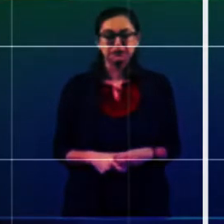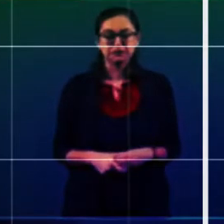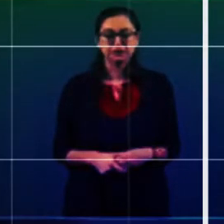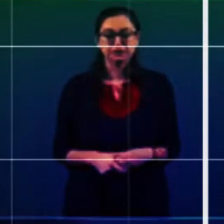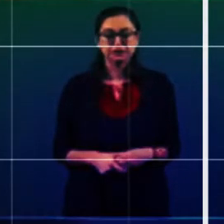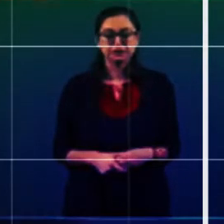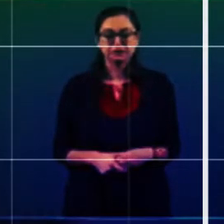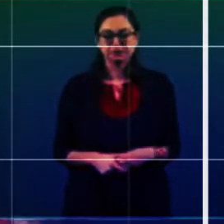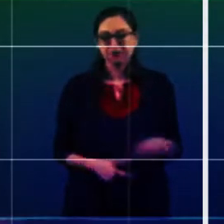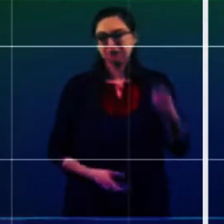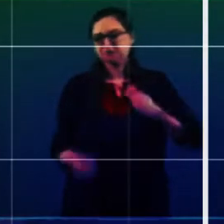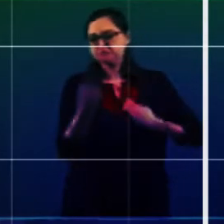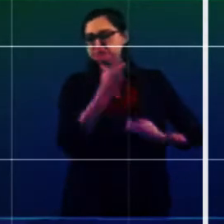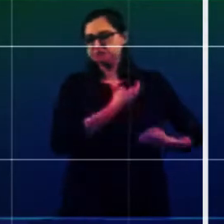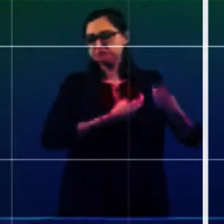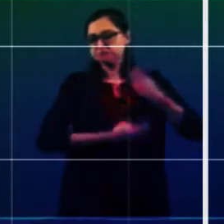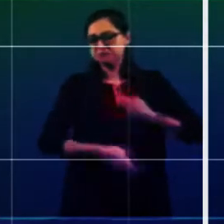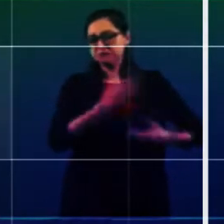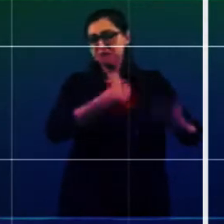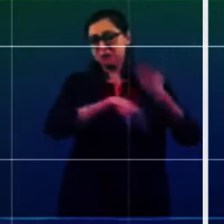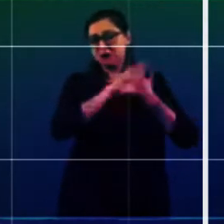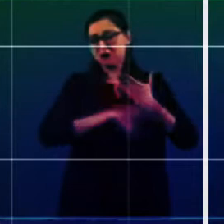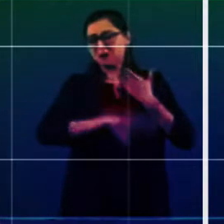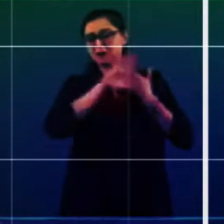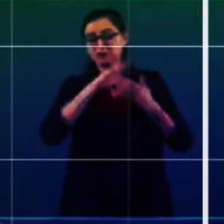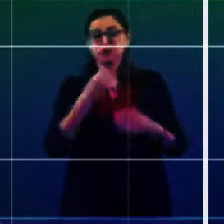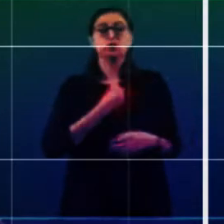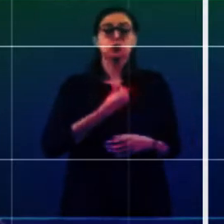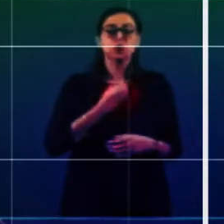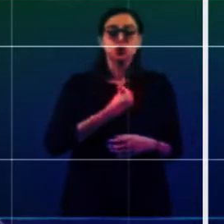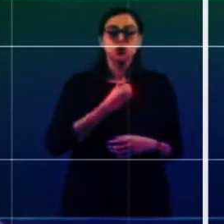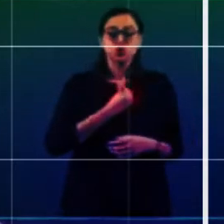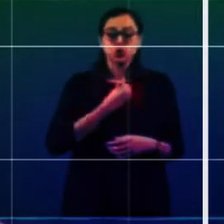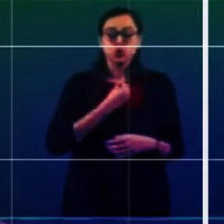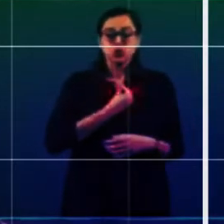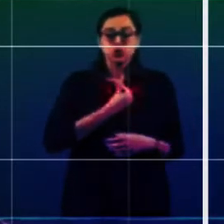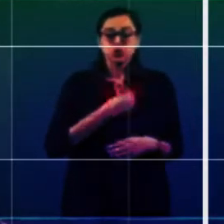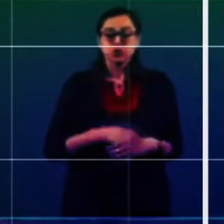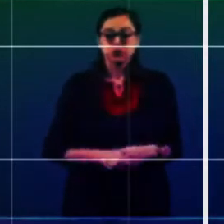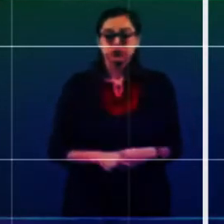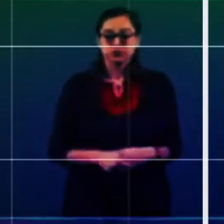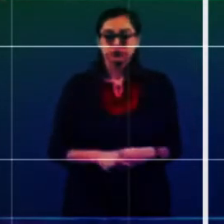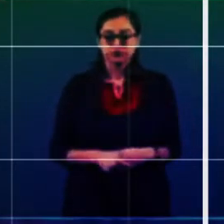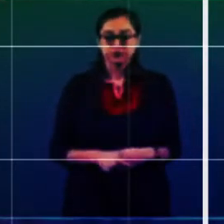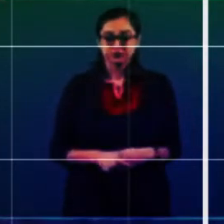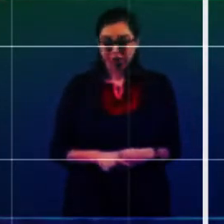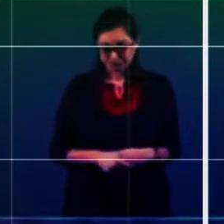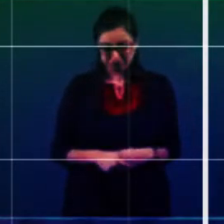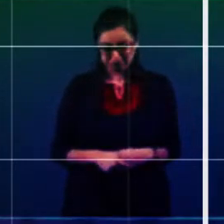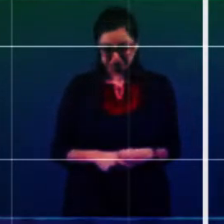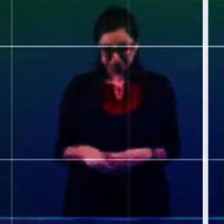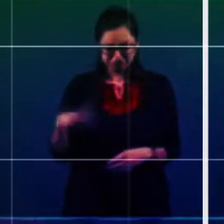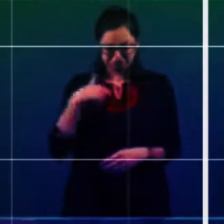ataques, entonces yo ya decidí